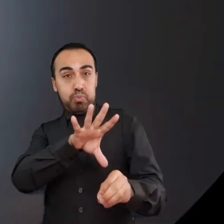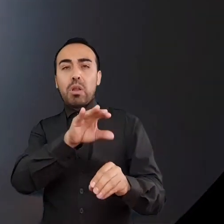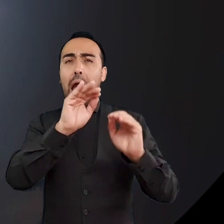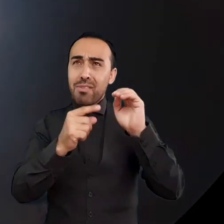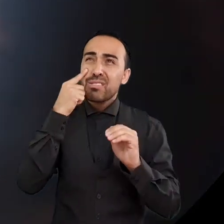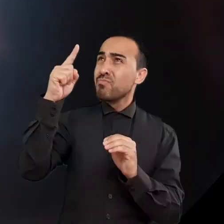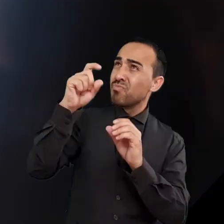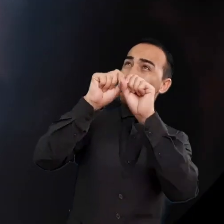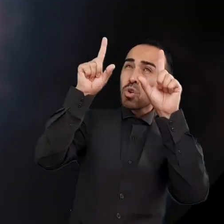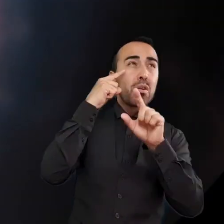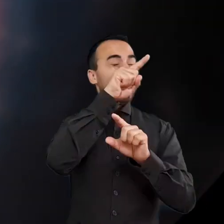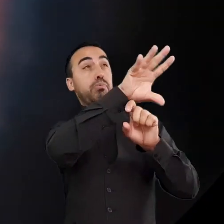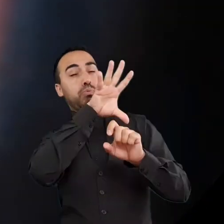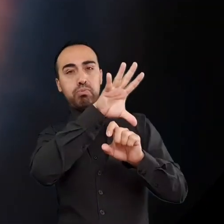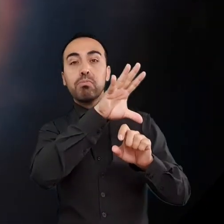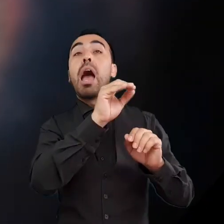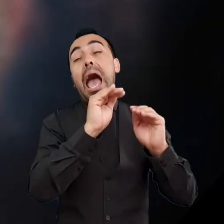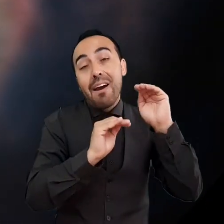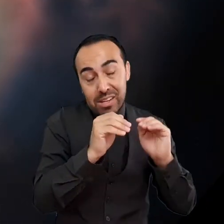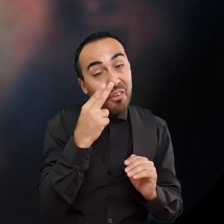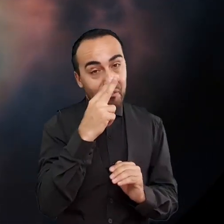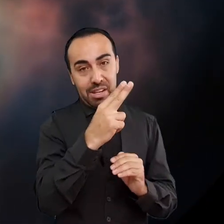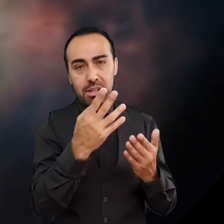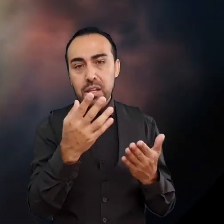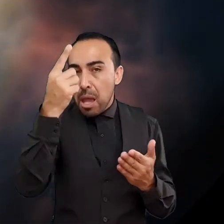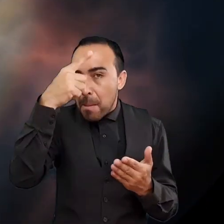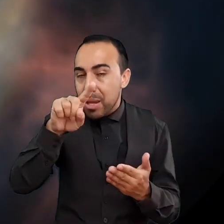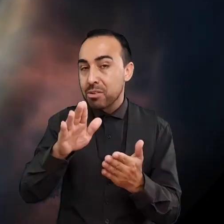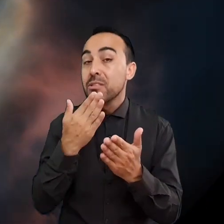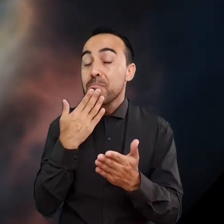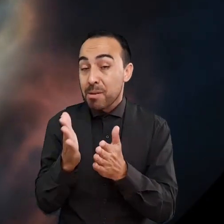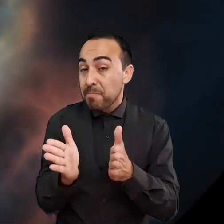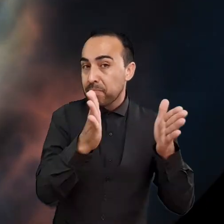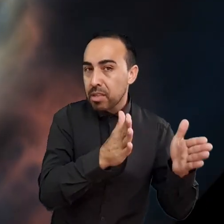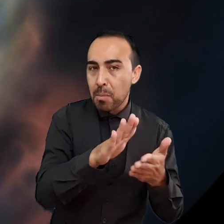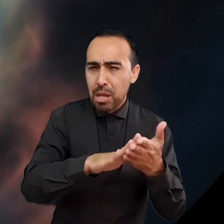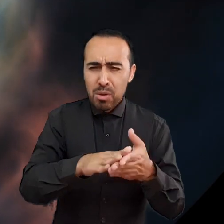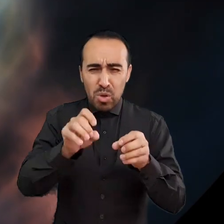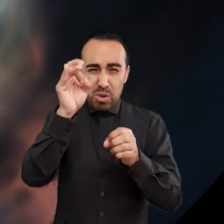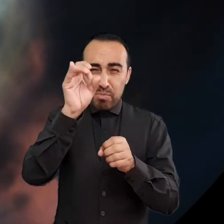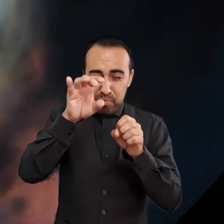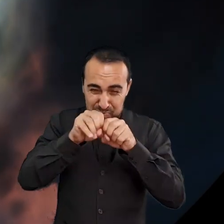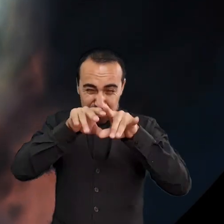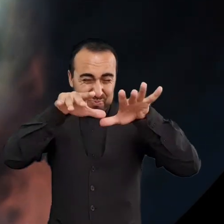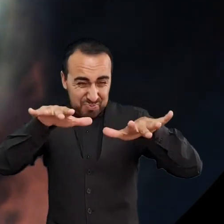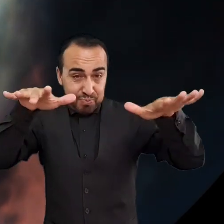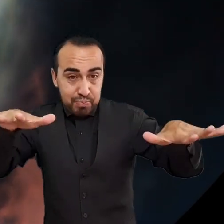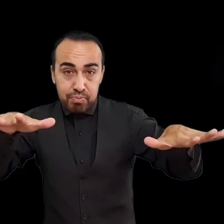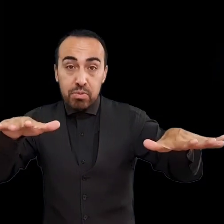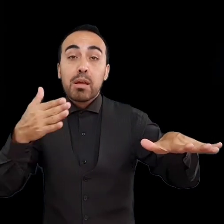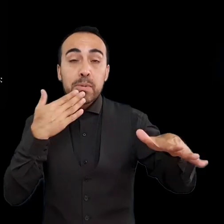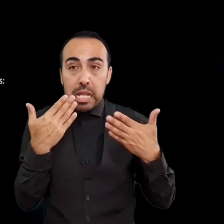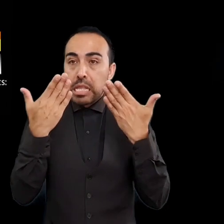Durante la explosión de una supernova se liberan los elementos químicos que la estrella sintetizó durante su